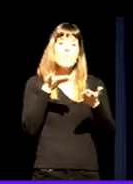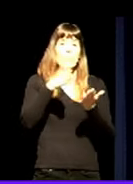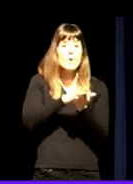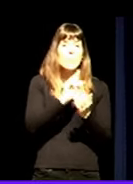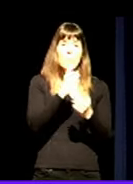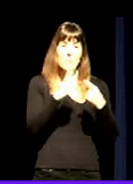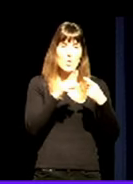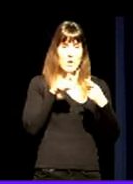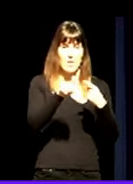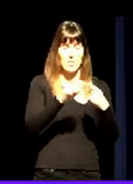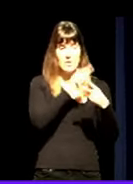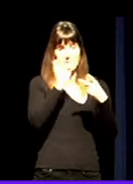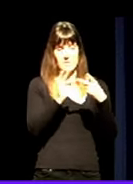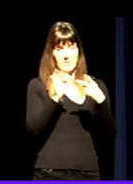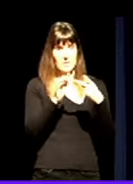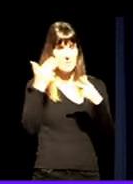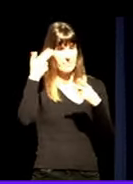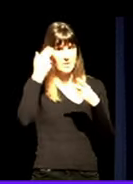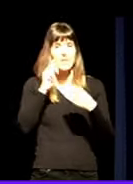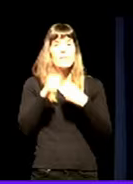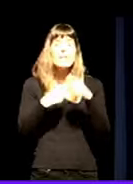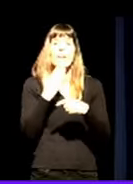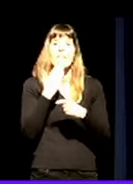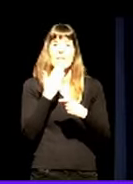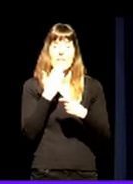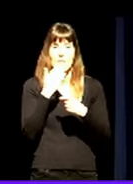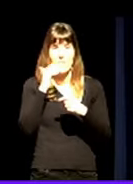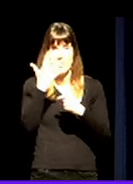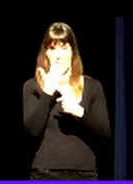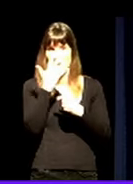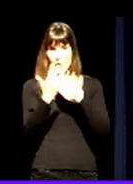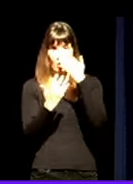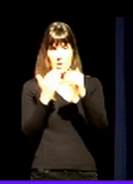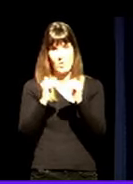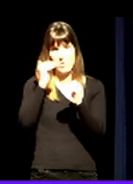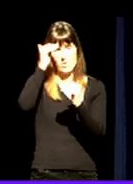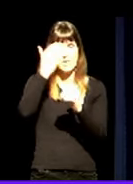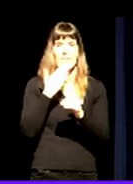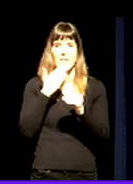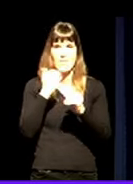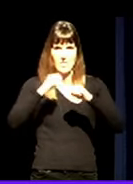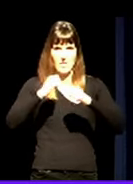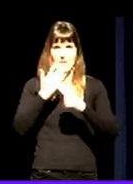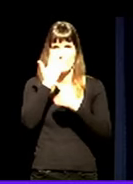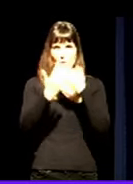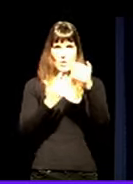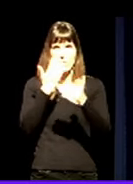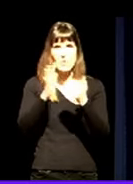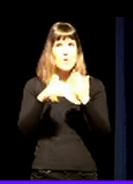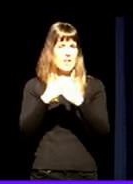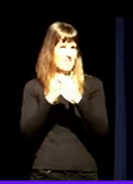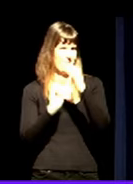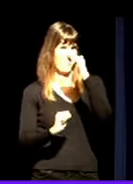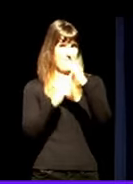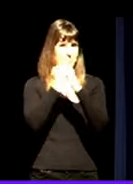Y a partir de ahí, cada cinco años, las muertes por suicidio van creciendo casi de manera exponencial. Van creciendo, van creciendo, hasta que alcanzan un pico muy